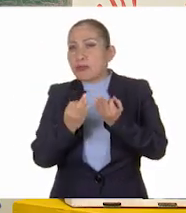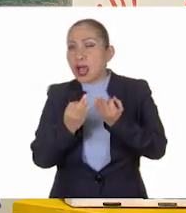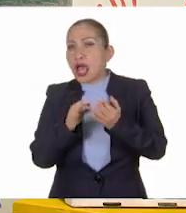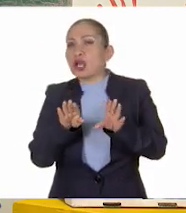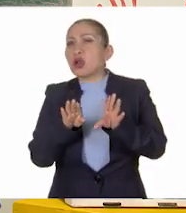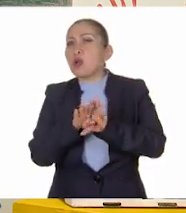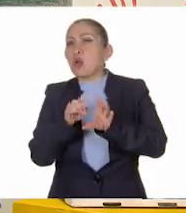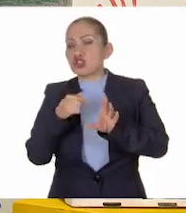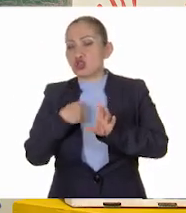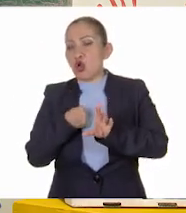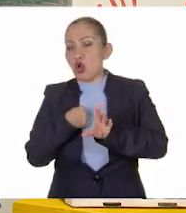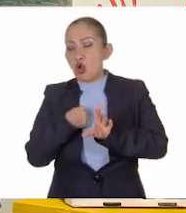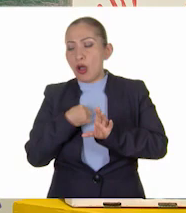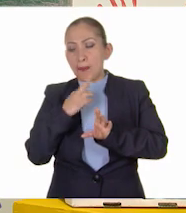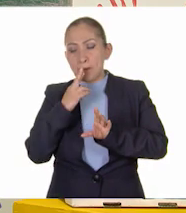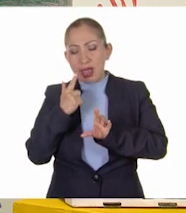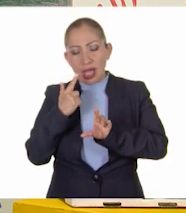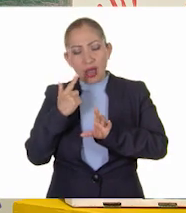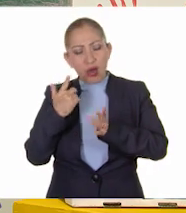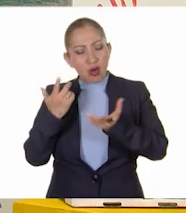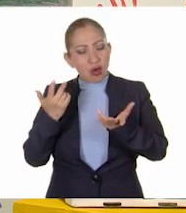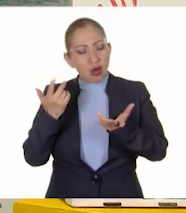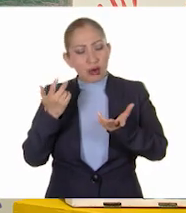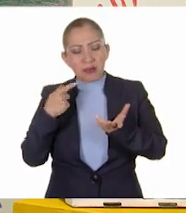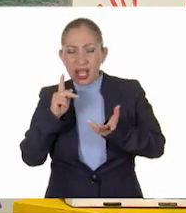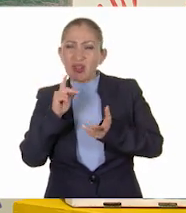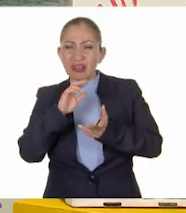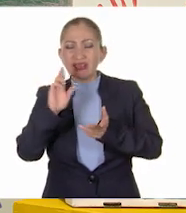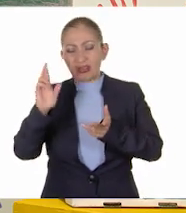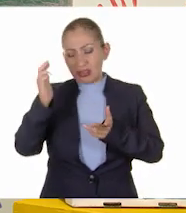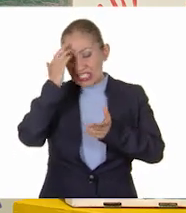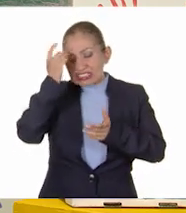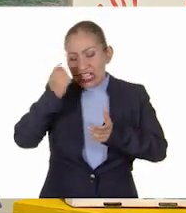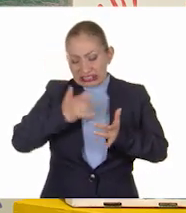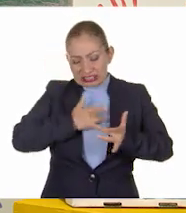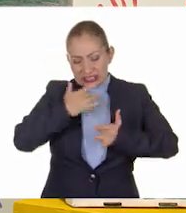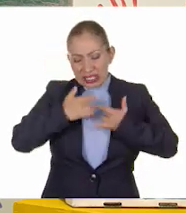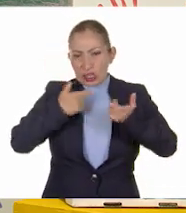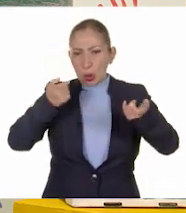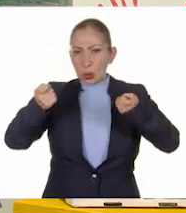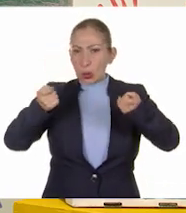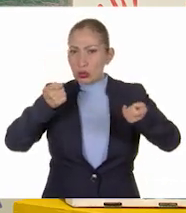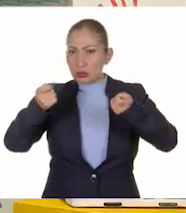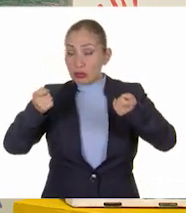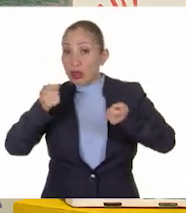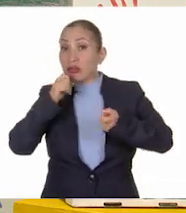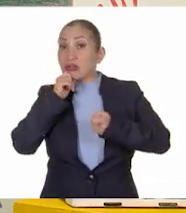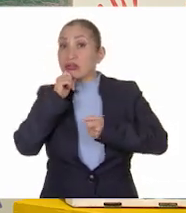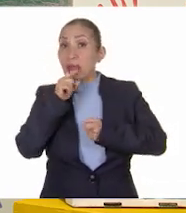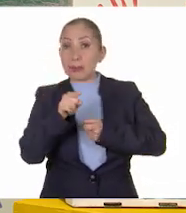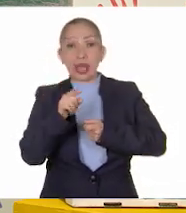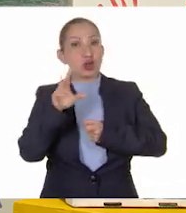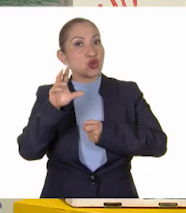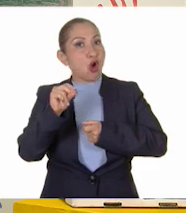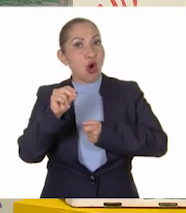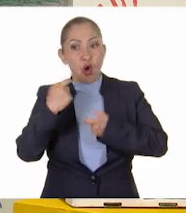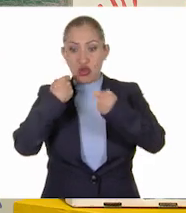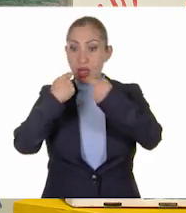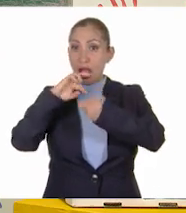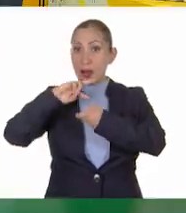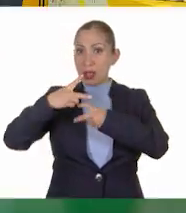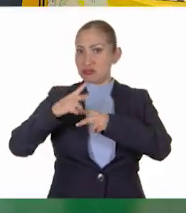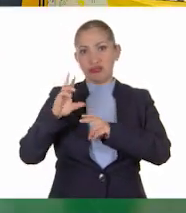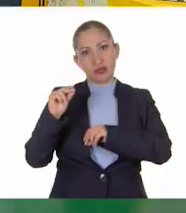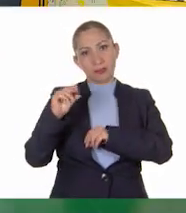maneras que podamos conocer mejor, pero hay que reconocerlas y aprender a manejarlas y sobre todo que no nos controlen.